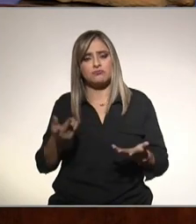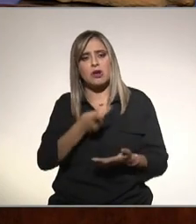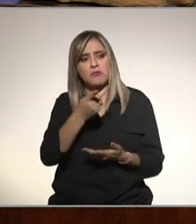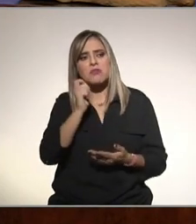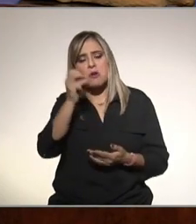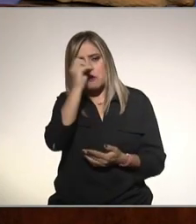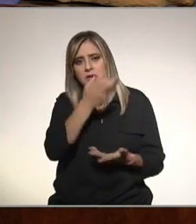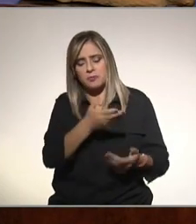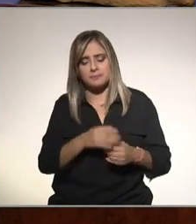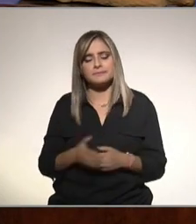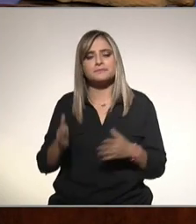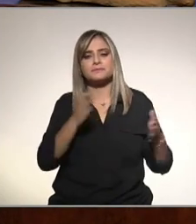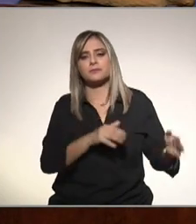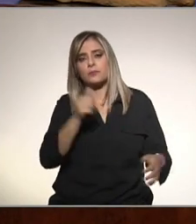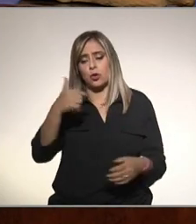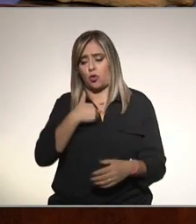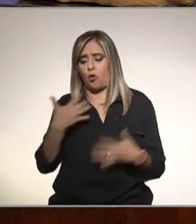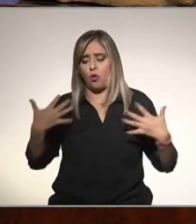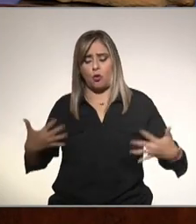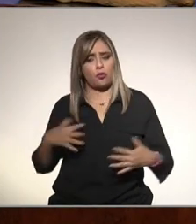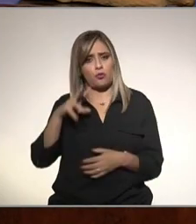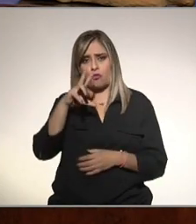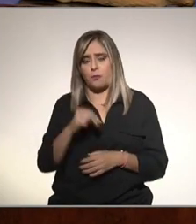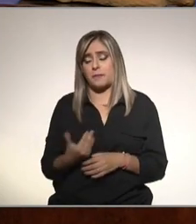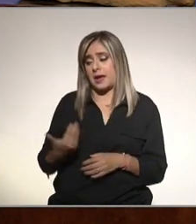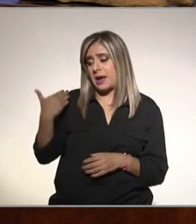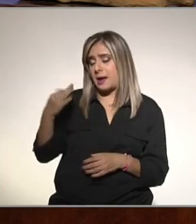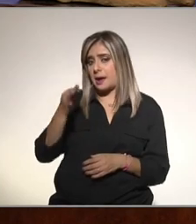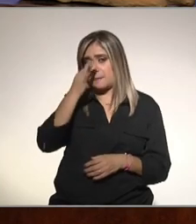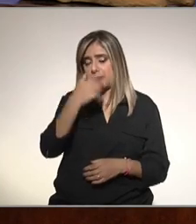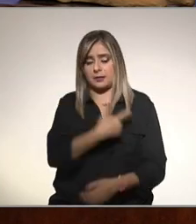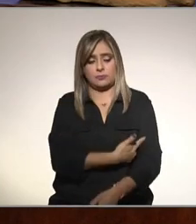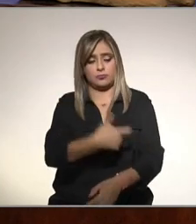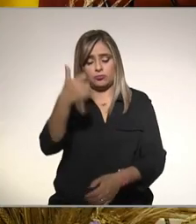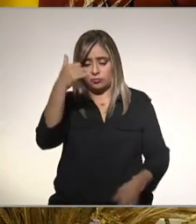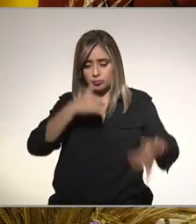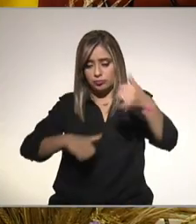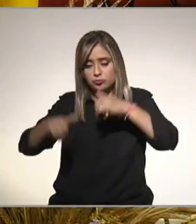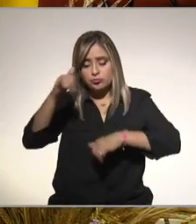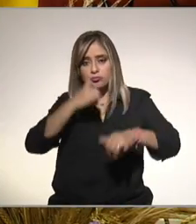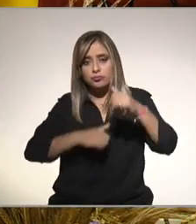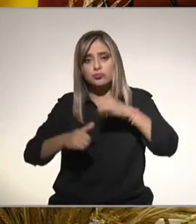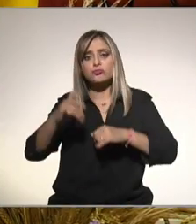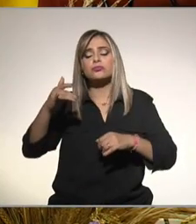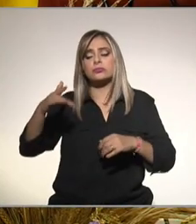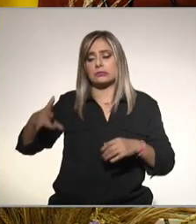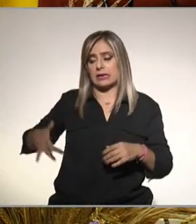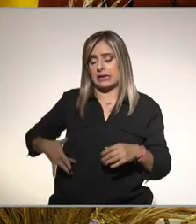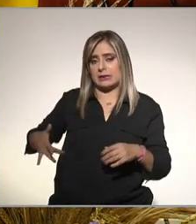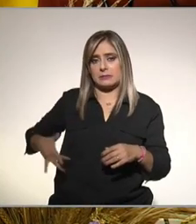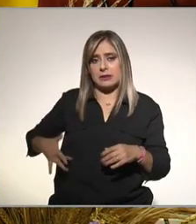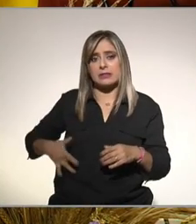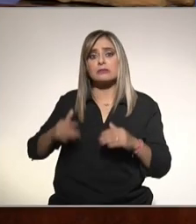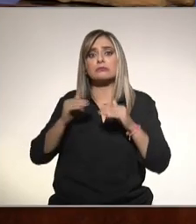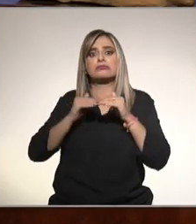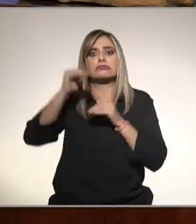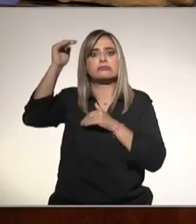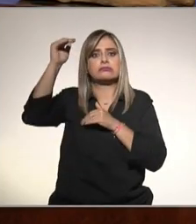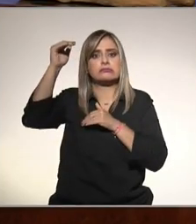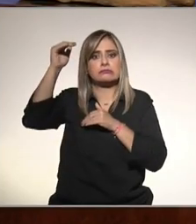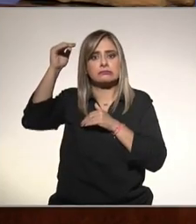Arellano dice que él no está gordo sus últimos estudios salieron con las pruebas de funcionamiento hepático elevadas